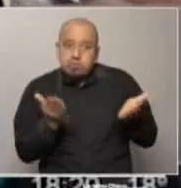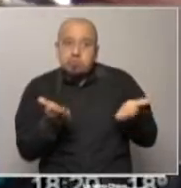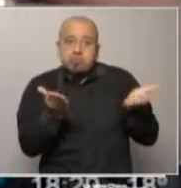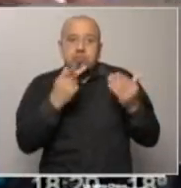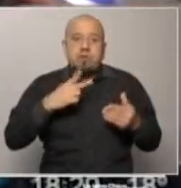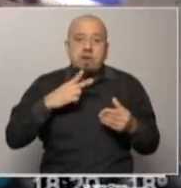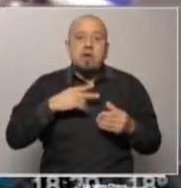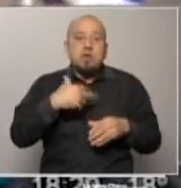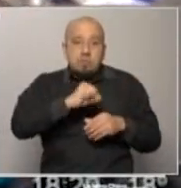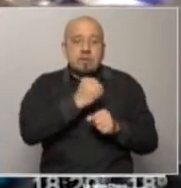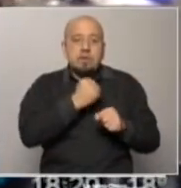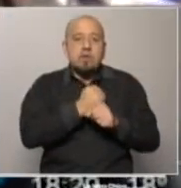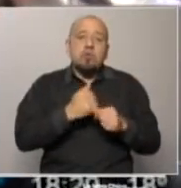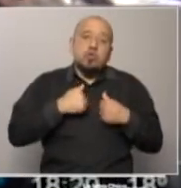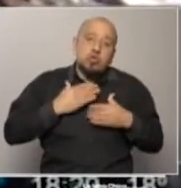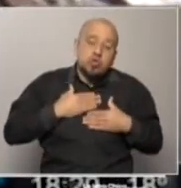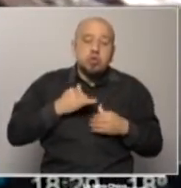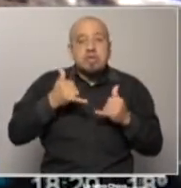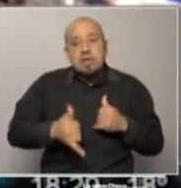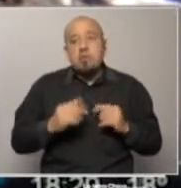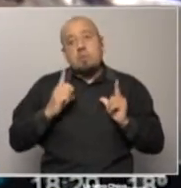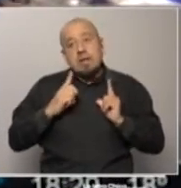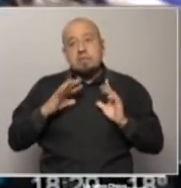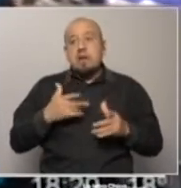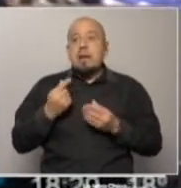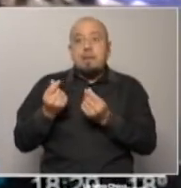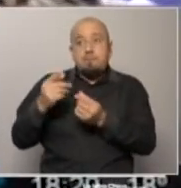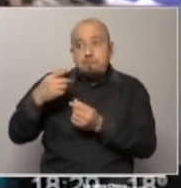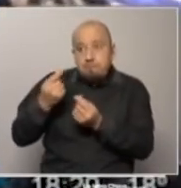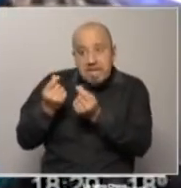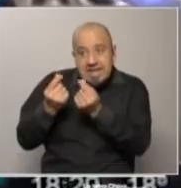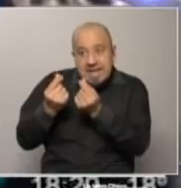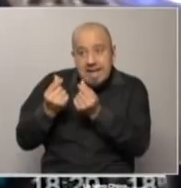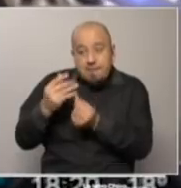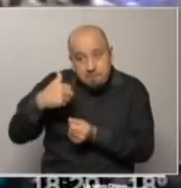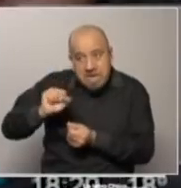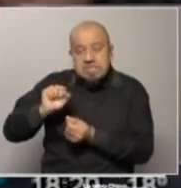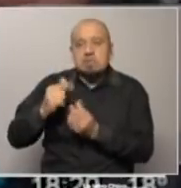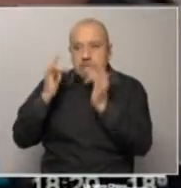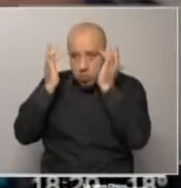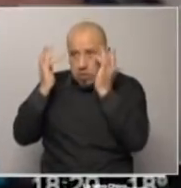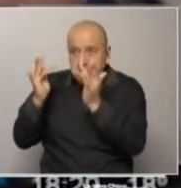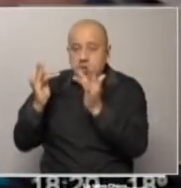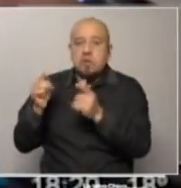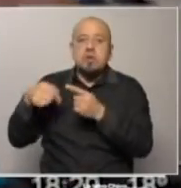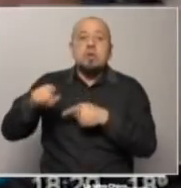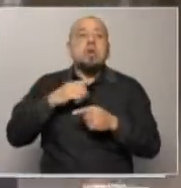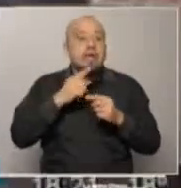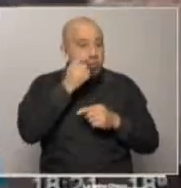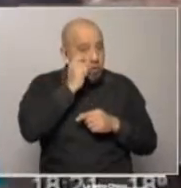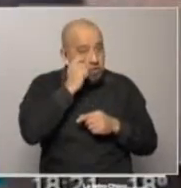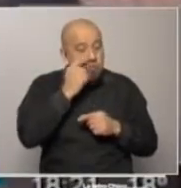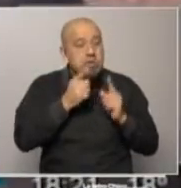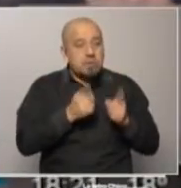Todavía tenemos esperanza de más presupuesto para la educación y de más presupuesto para vivienda. El turismo también nos importa.